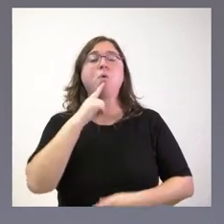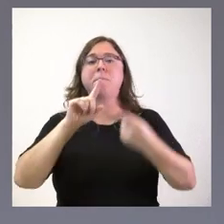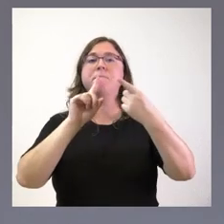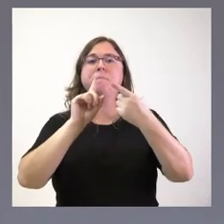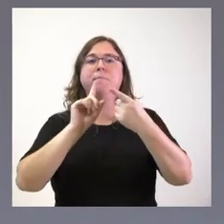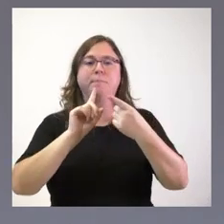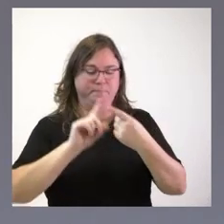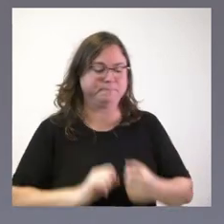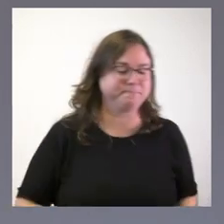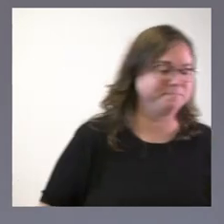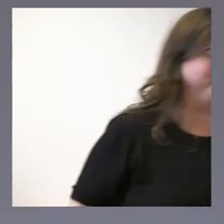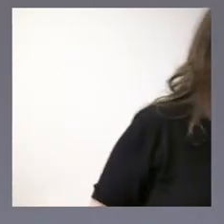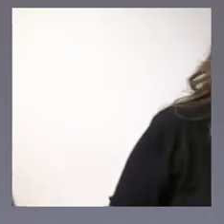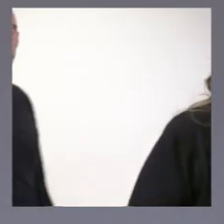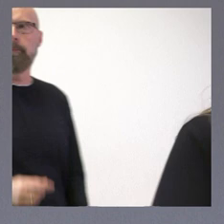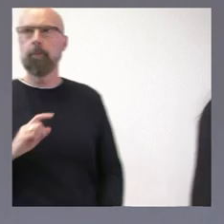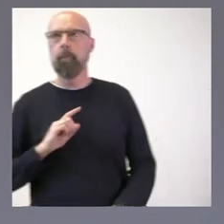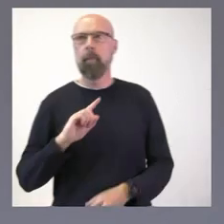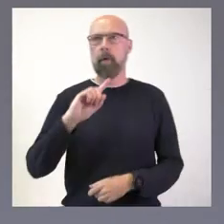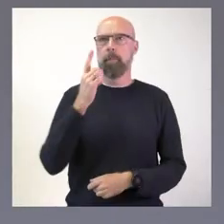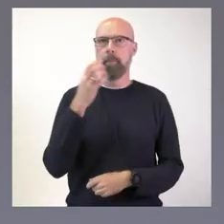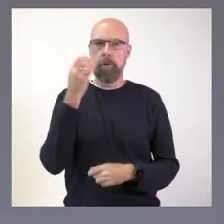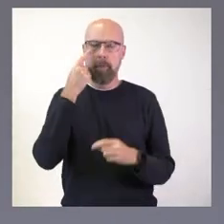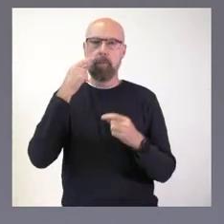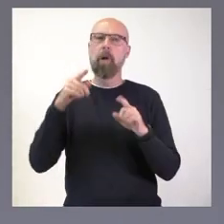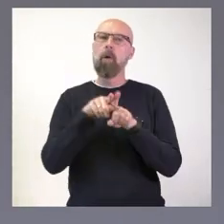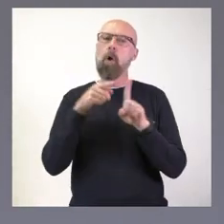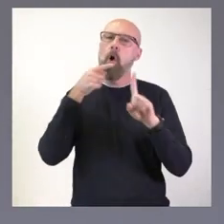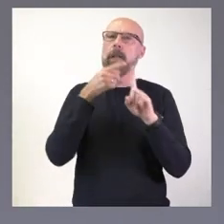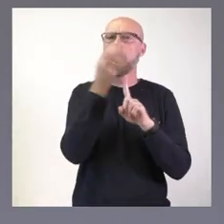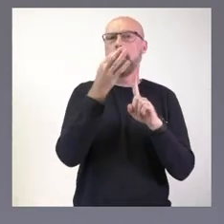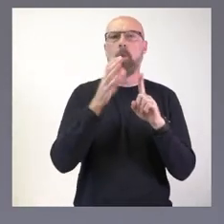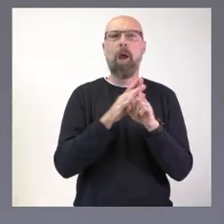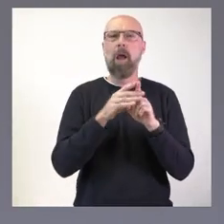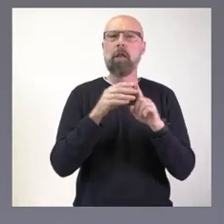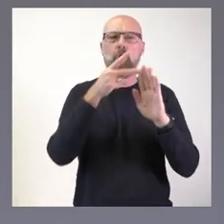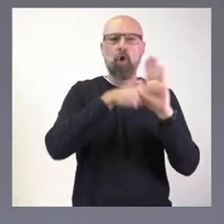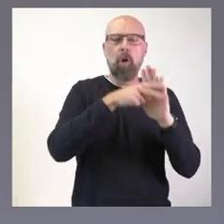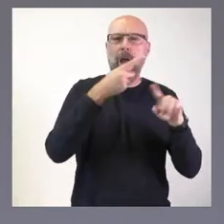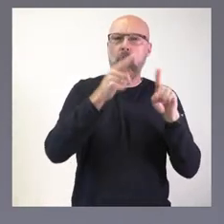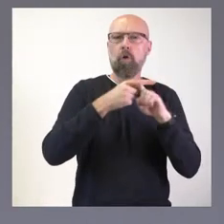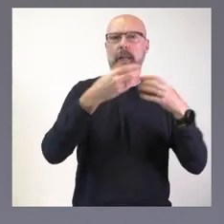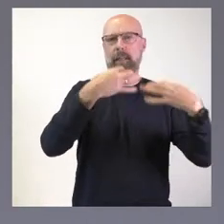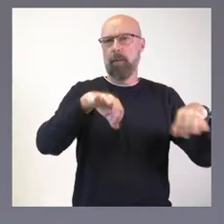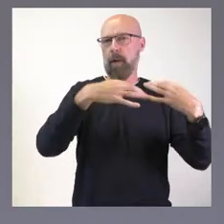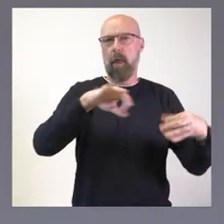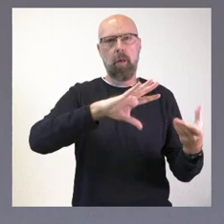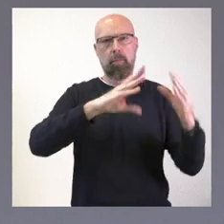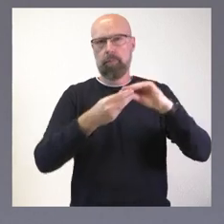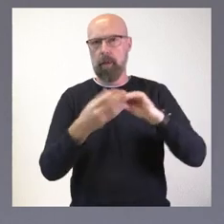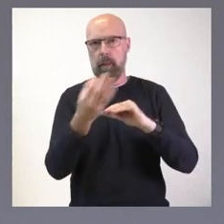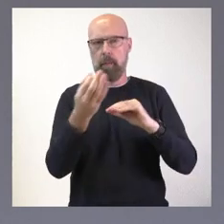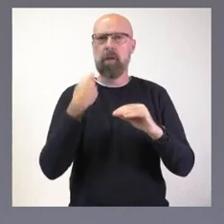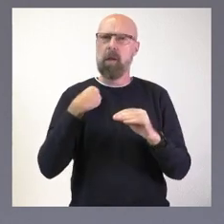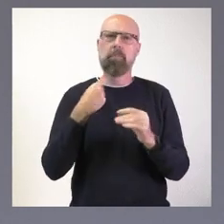como no puede ser de otra manera, la simplificación normativa. No es ajeno a nadie y, además, es una demanda social desde hace muchísimos